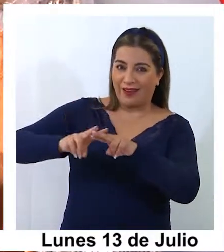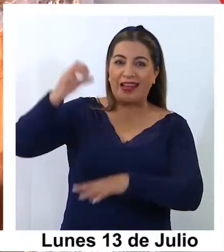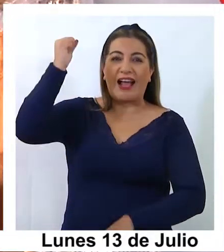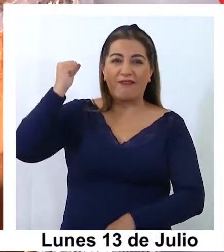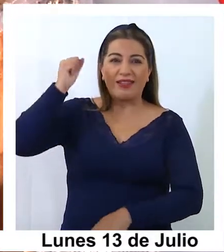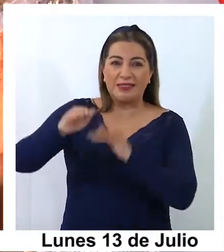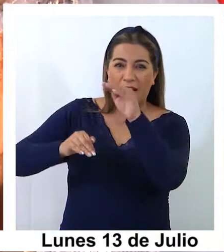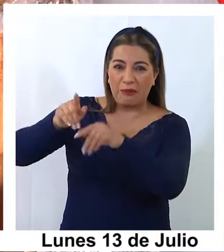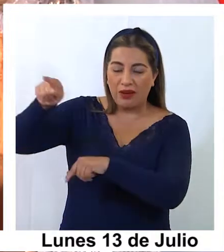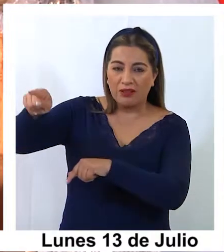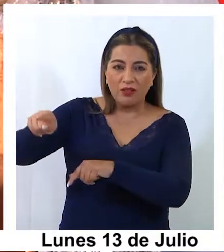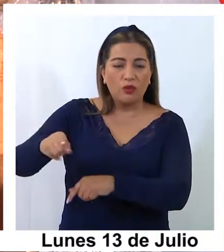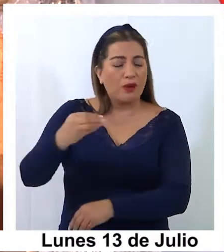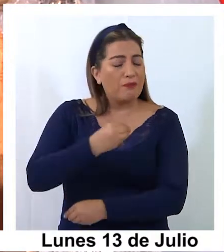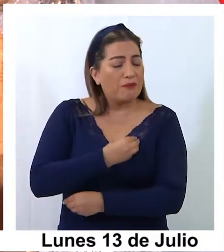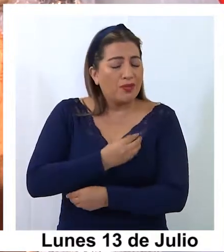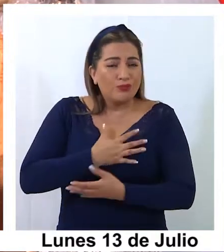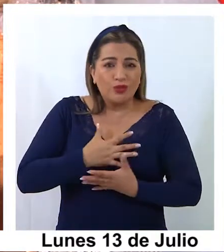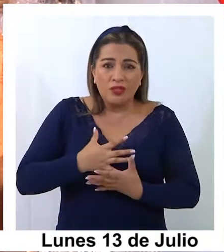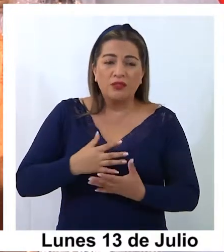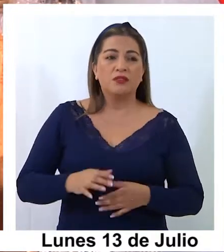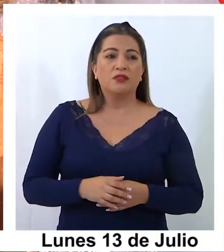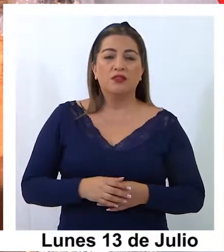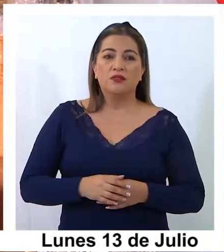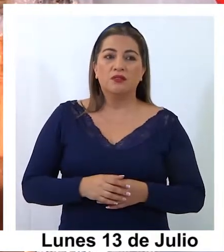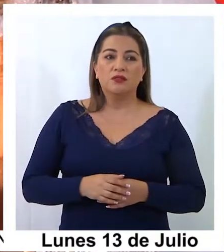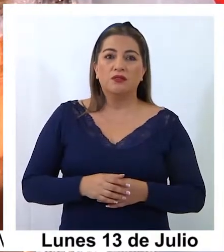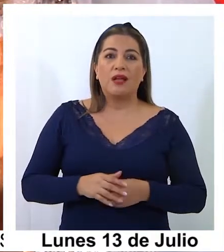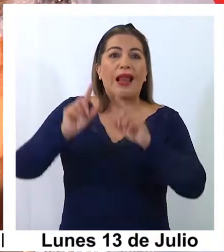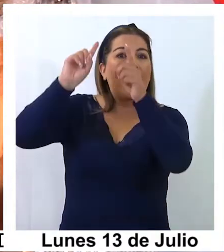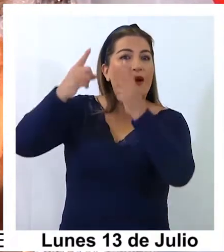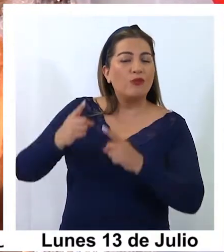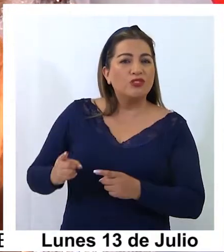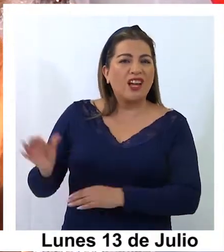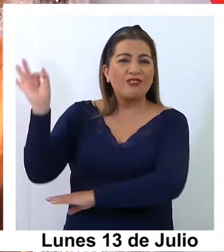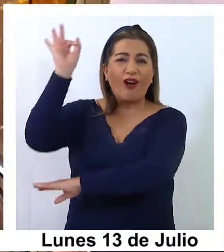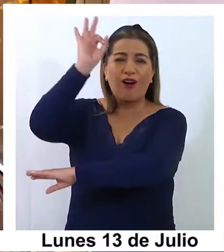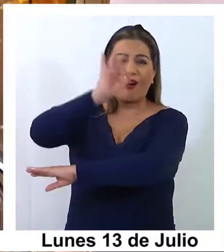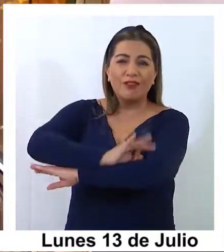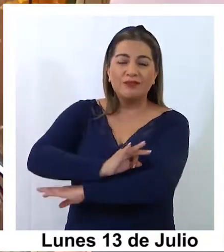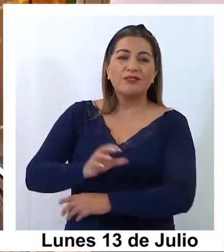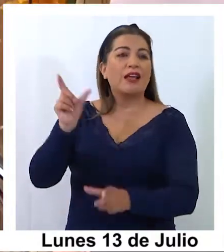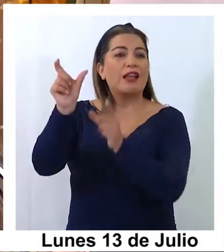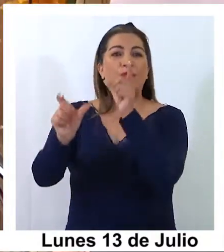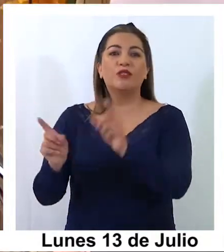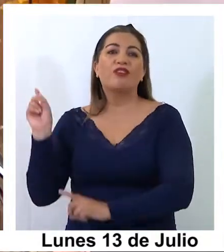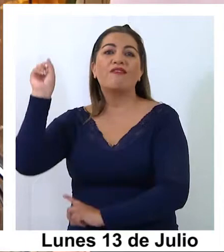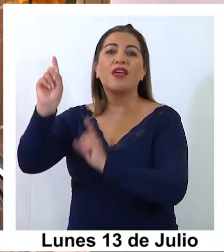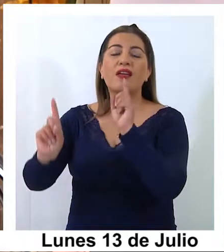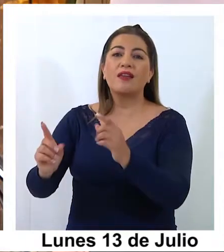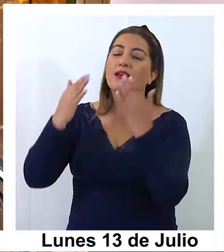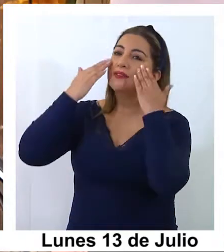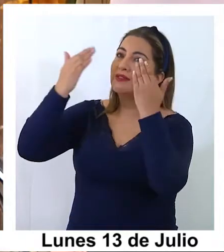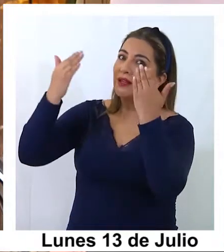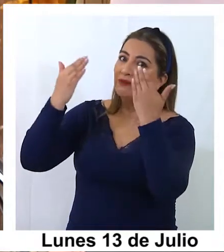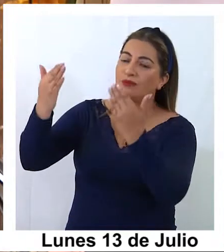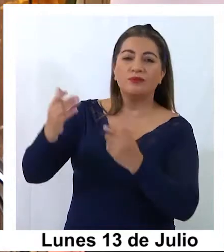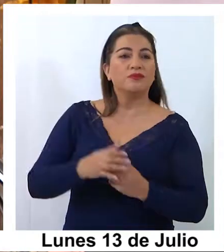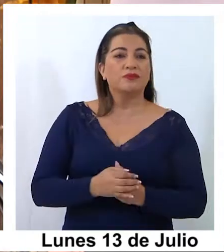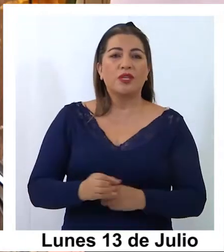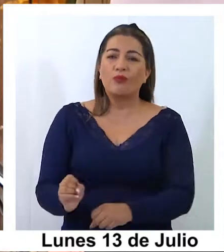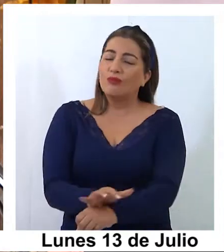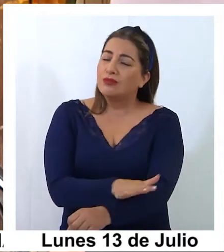pero una pena inmensa. Le toco todo el día su música y la gente la viene a saludar, pero